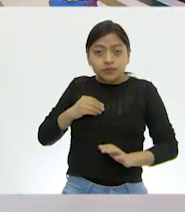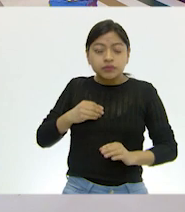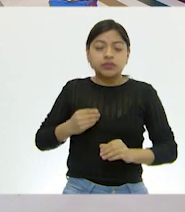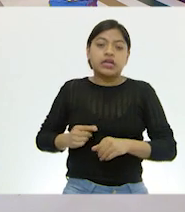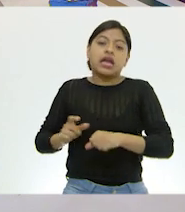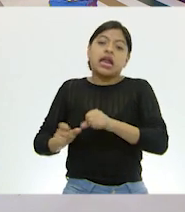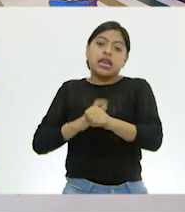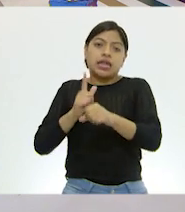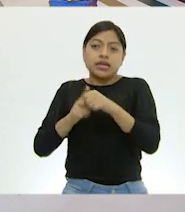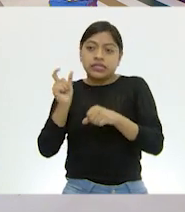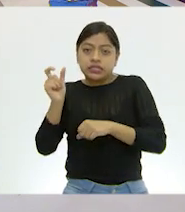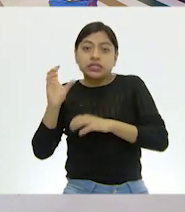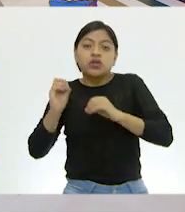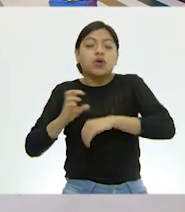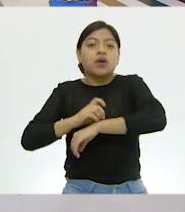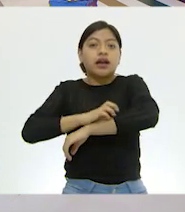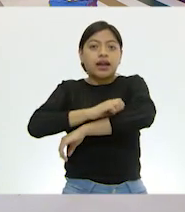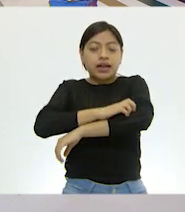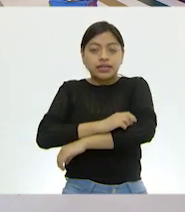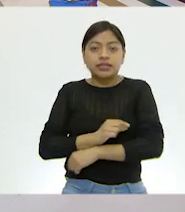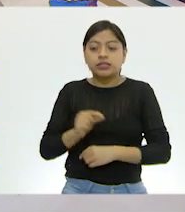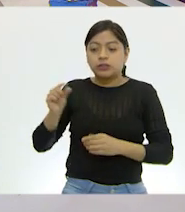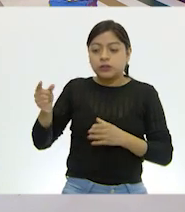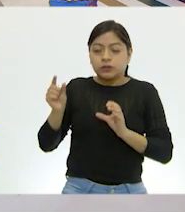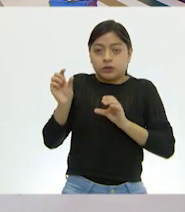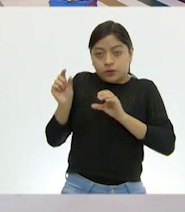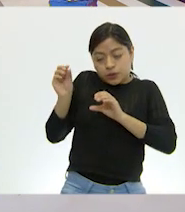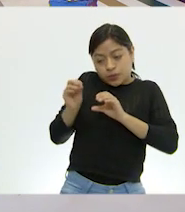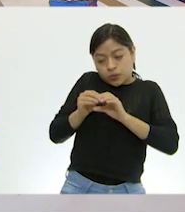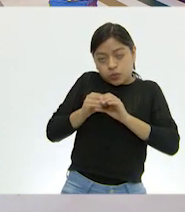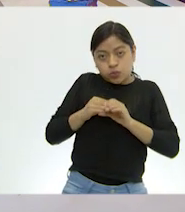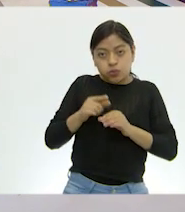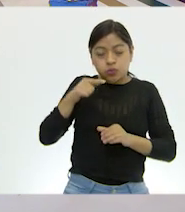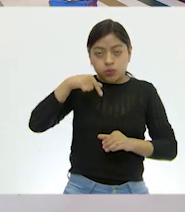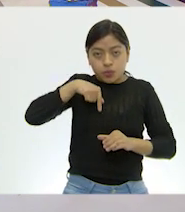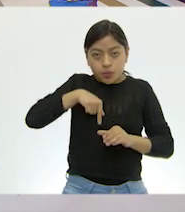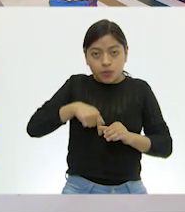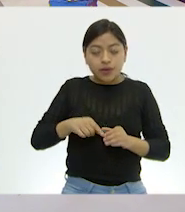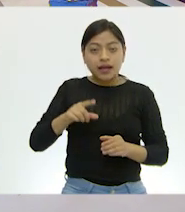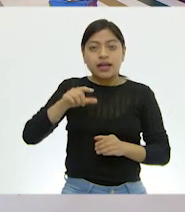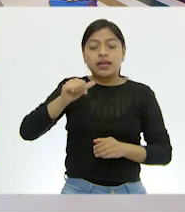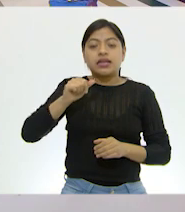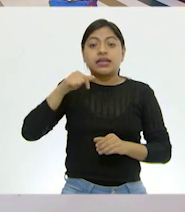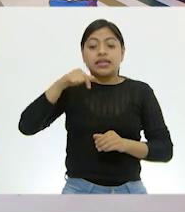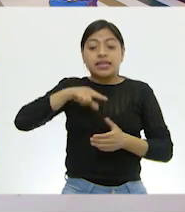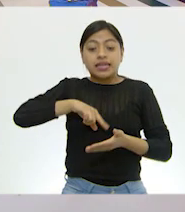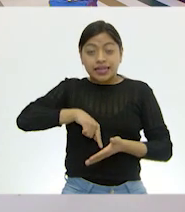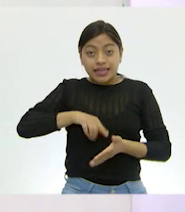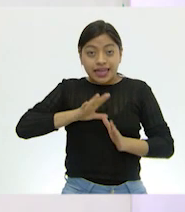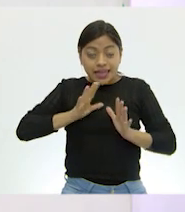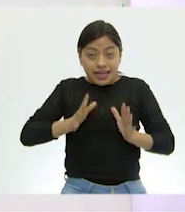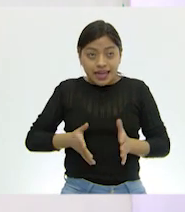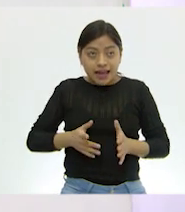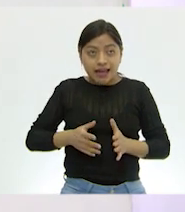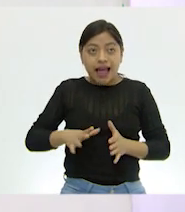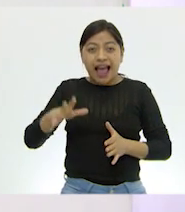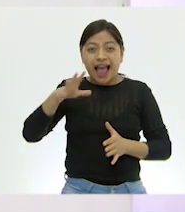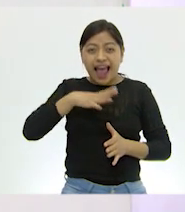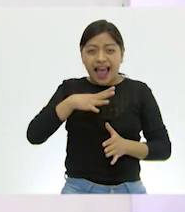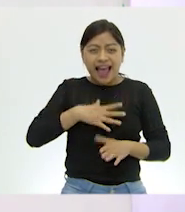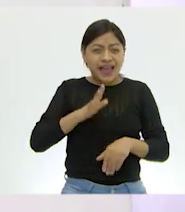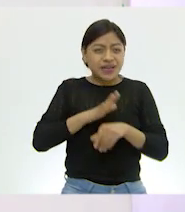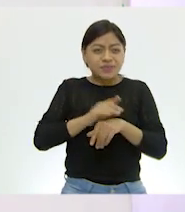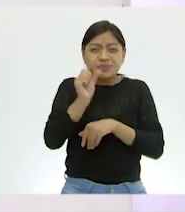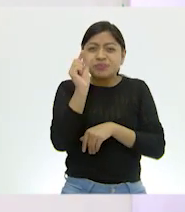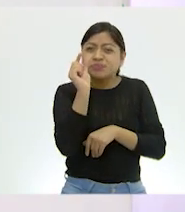arácnido hasta las tráqueas, que son estos tubitos de aquí. Y después sucedía algo más en otros tubitos más